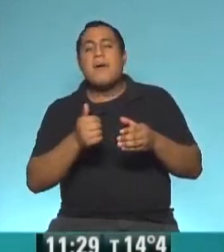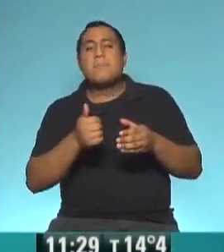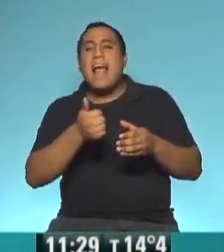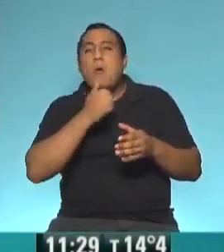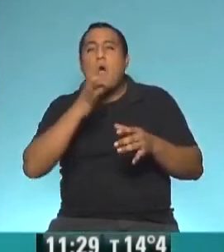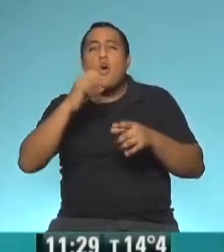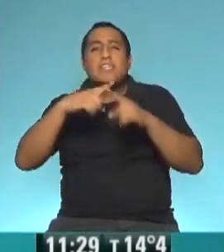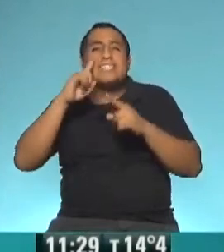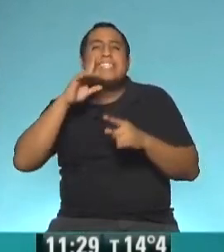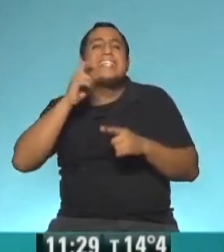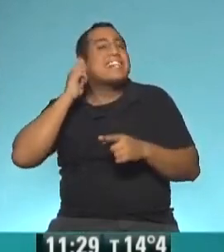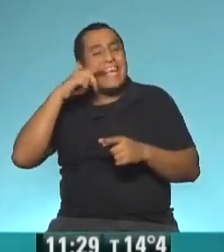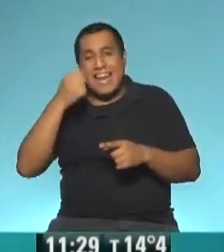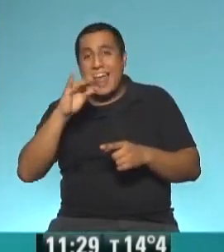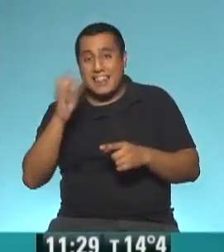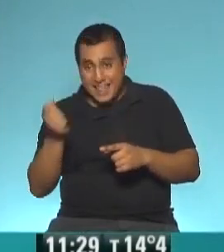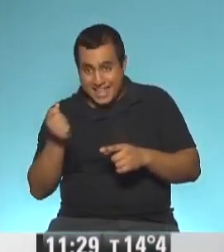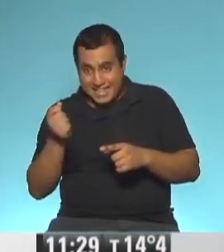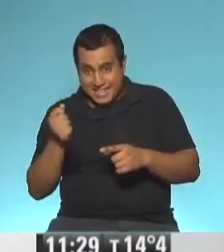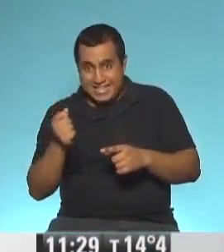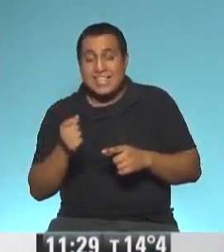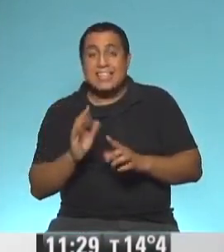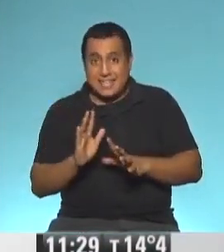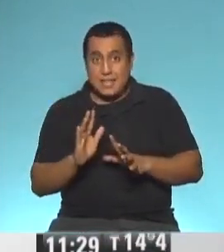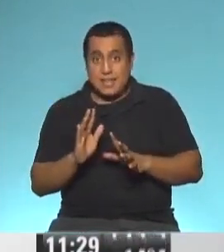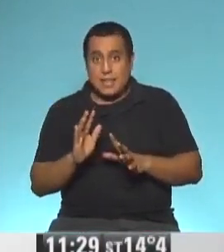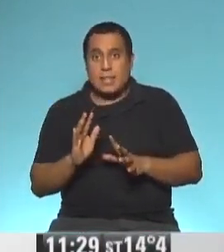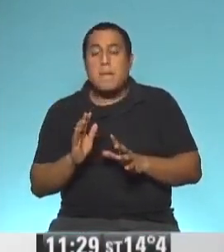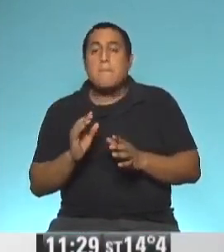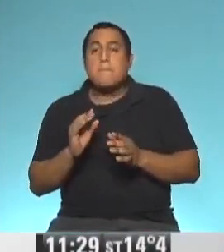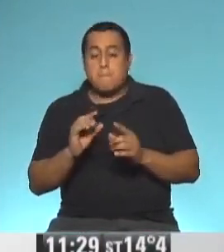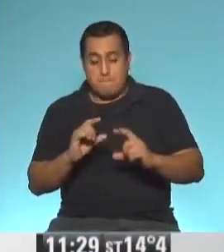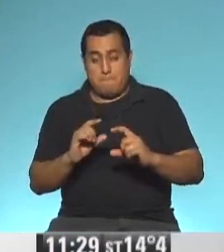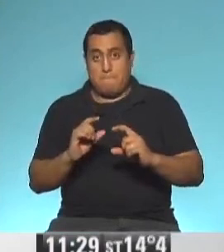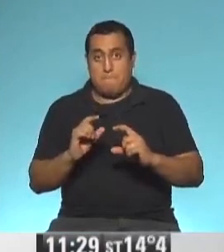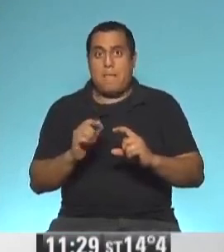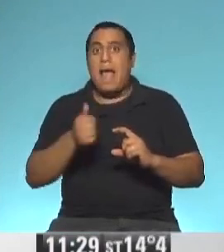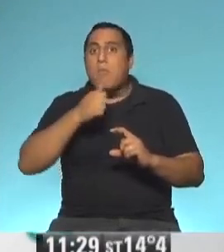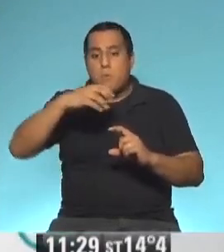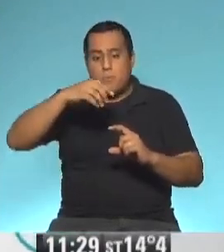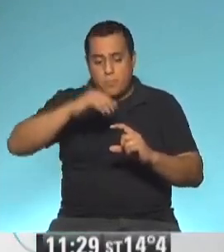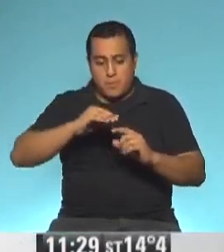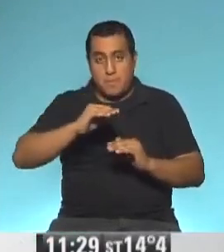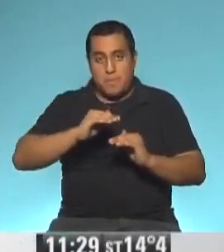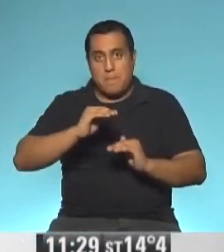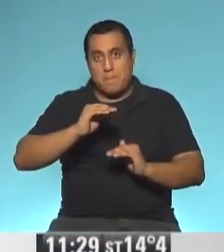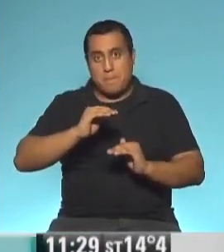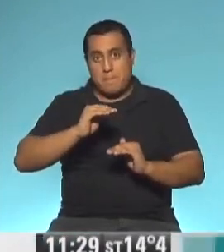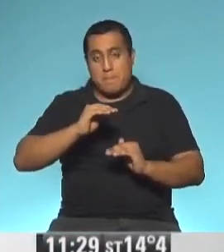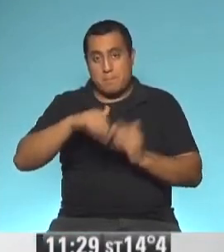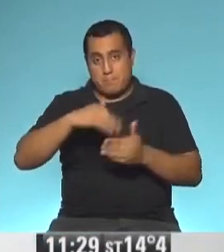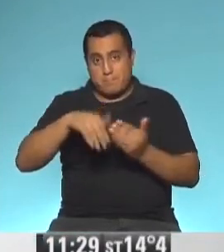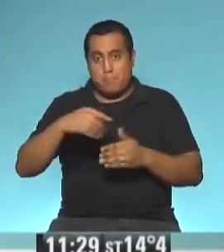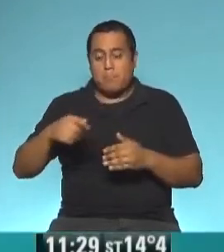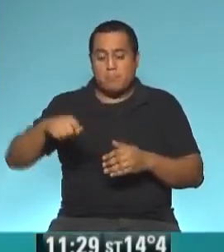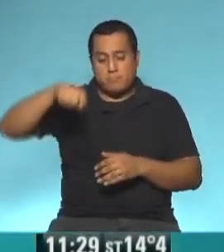líquida de 10 volúmenes más la mitad de agua de la canilla. Colocamos el cepillo de dientes y lo